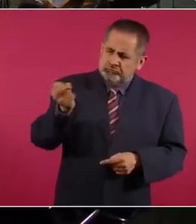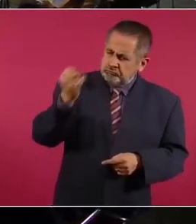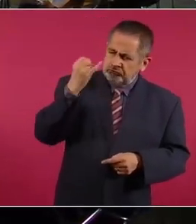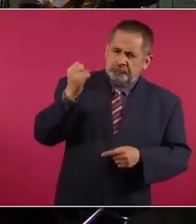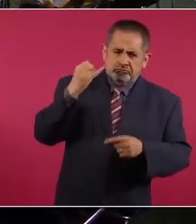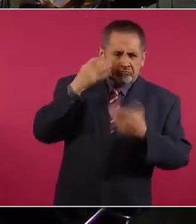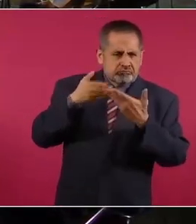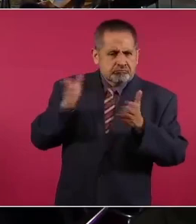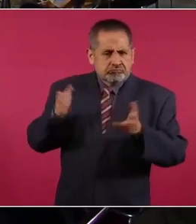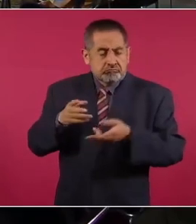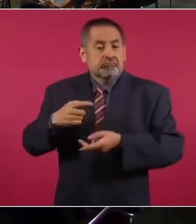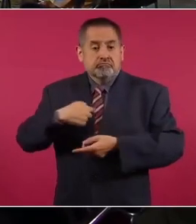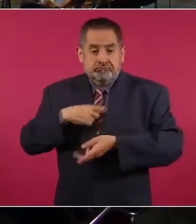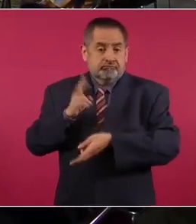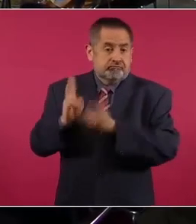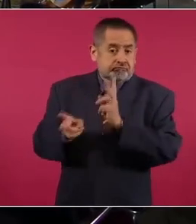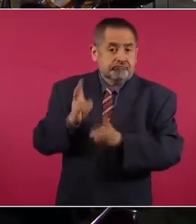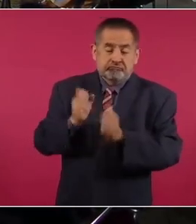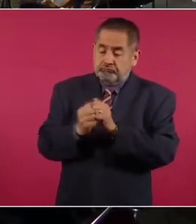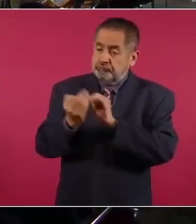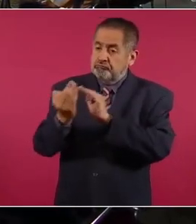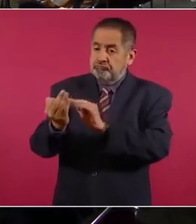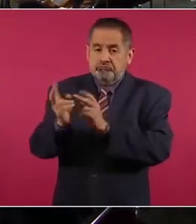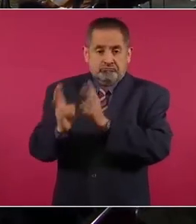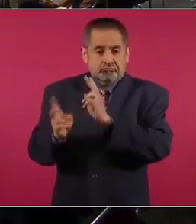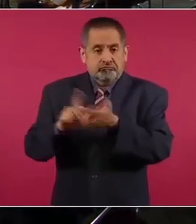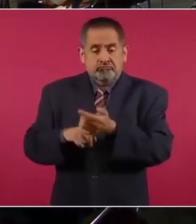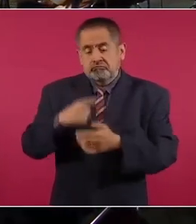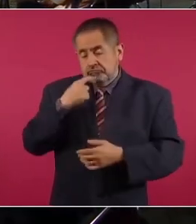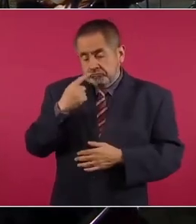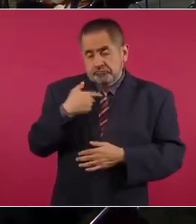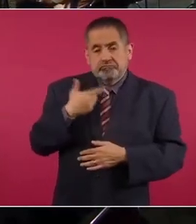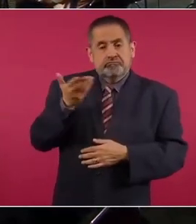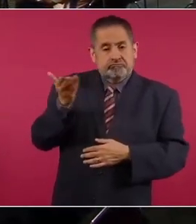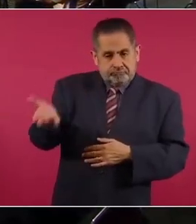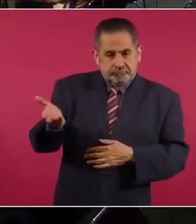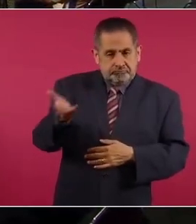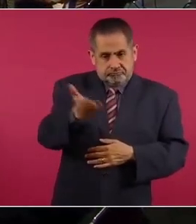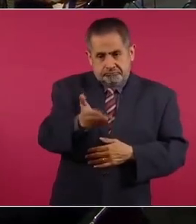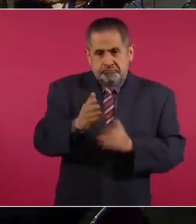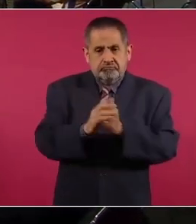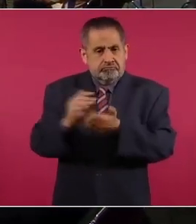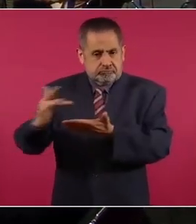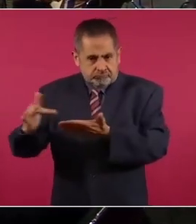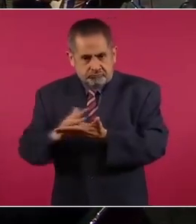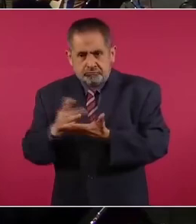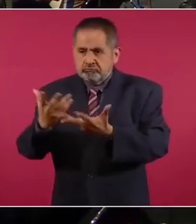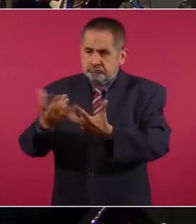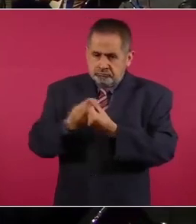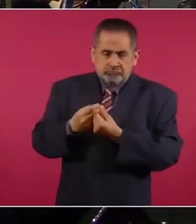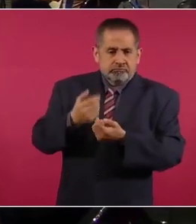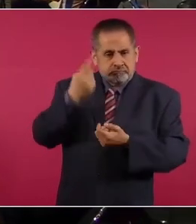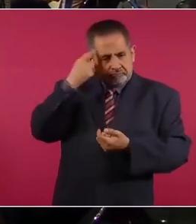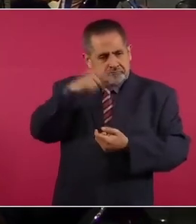porque hablé con ellos y les pedí apoyo, colaboración